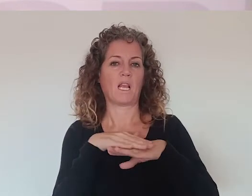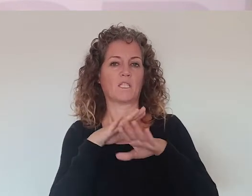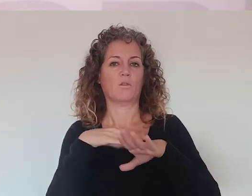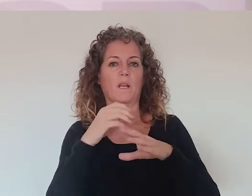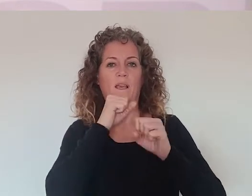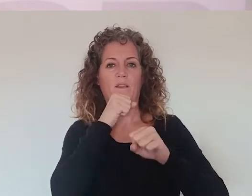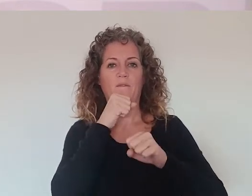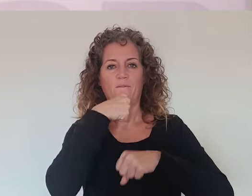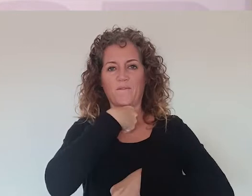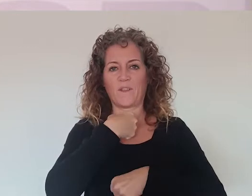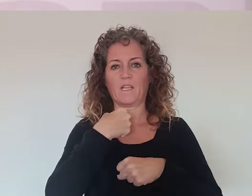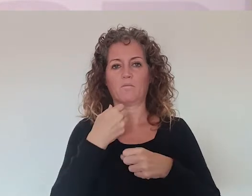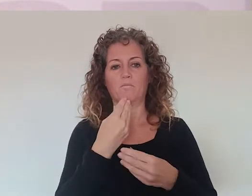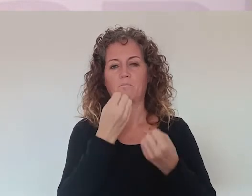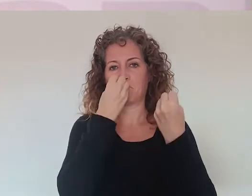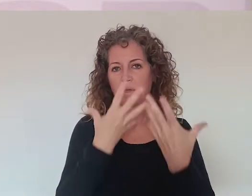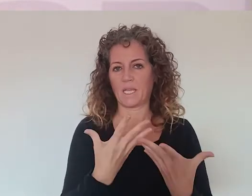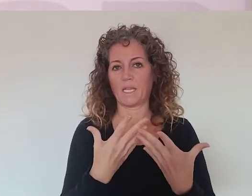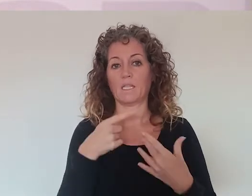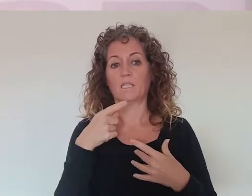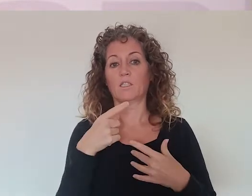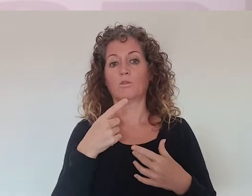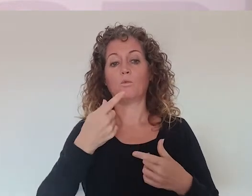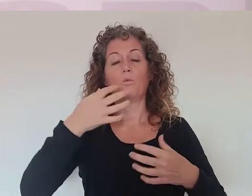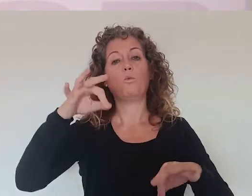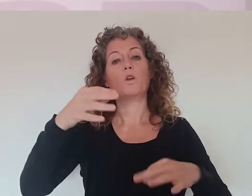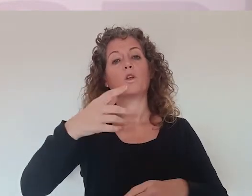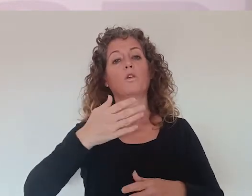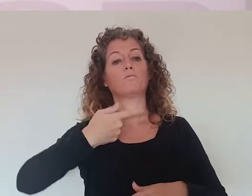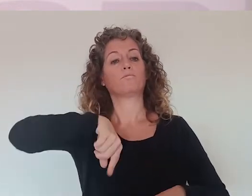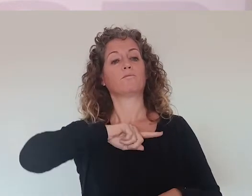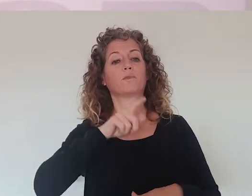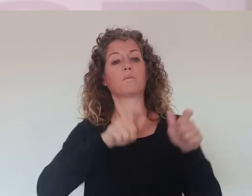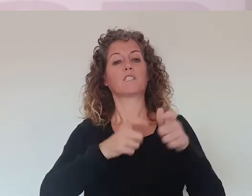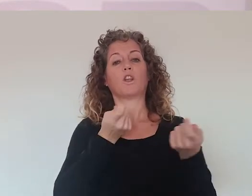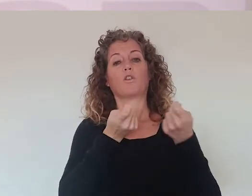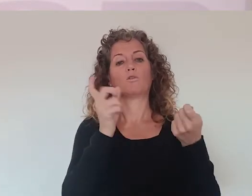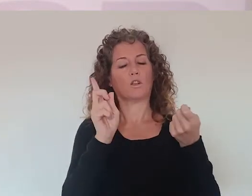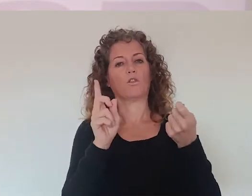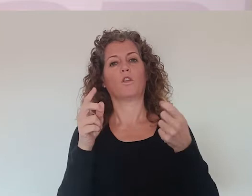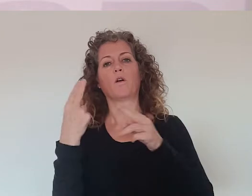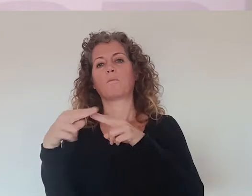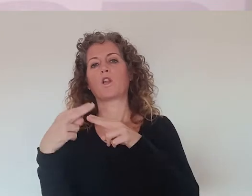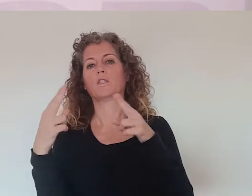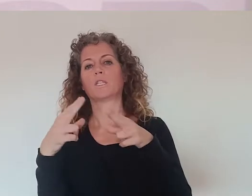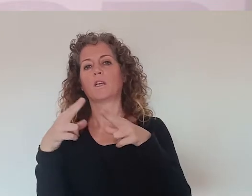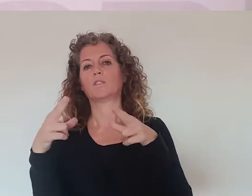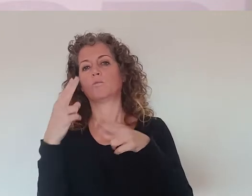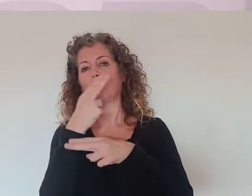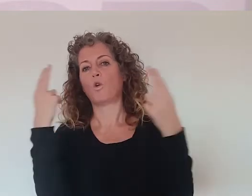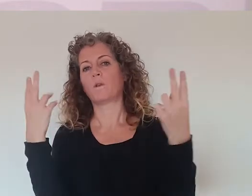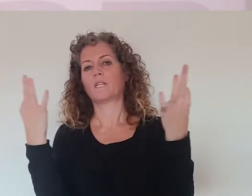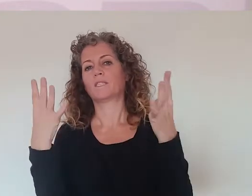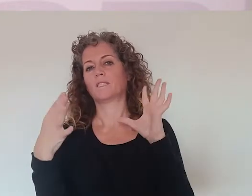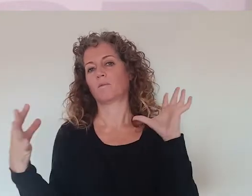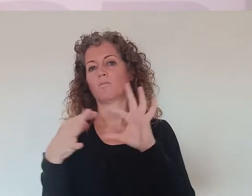Y eso es fundamental para poder envejecer bien. No solo está en nuestra mano, sino también está en la capacidad en la que el entorno